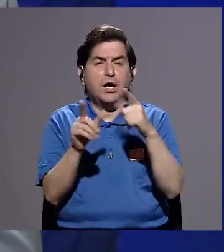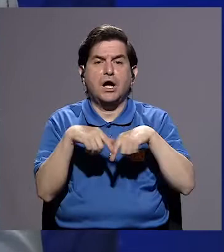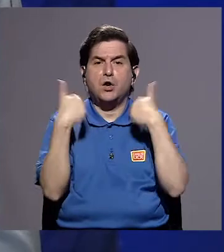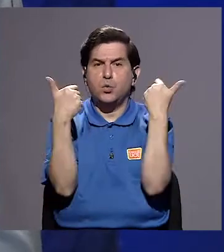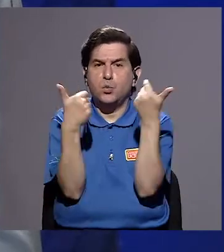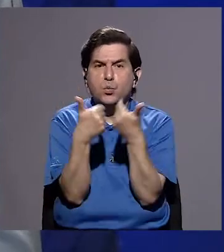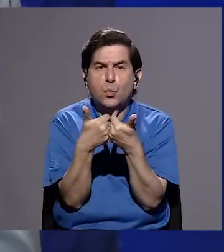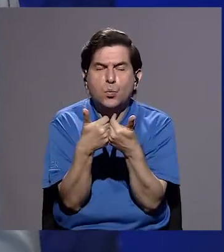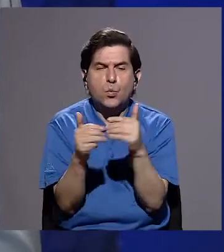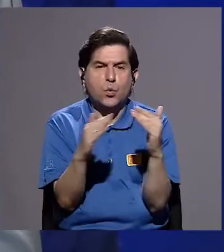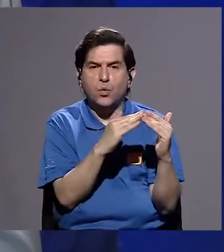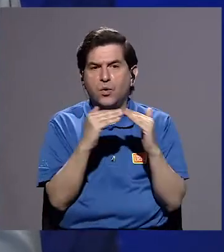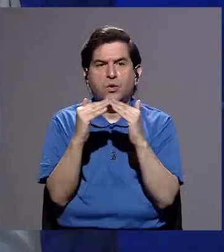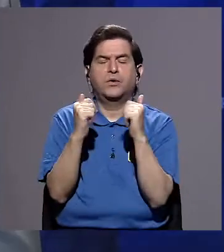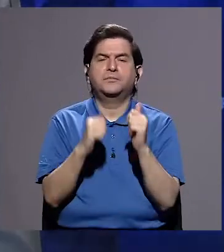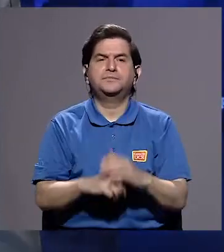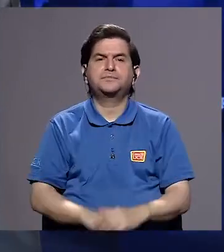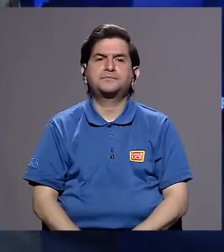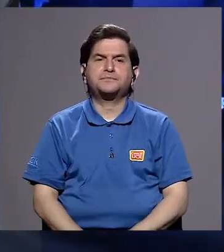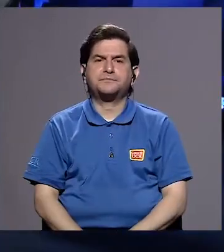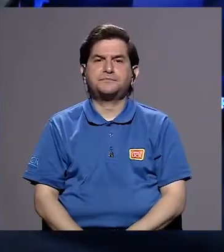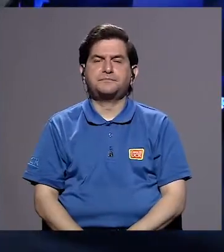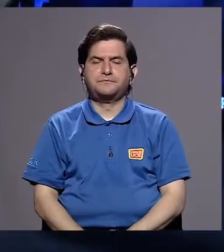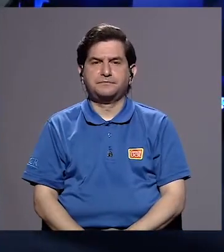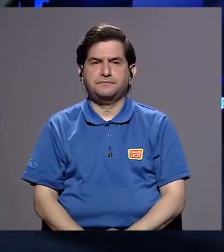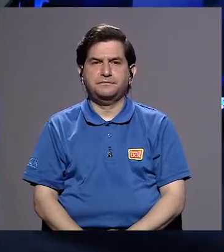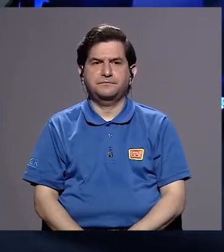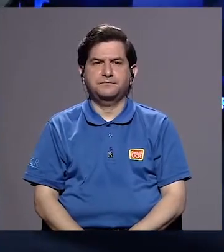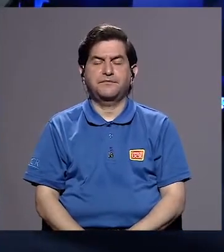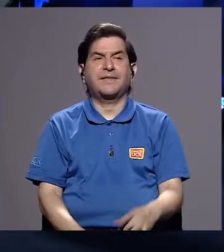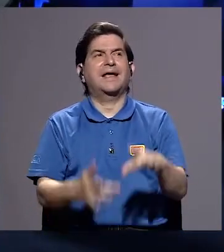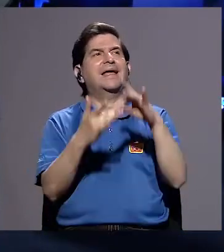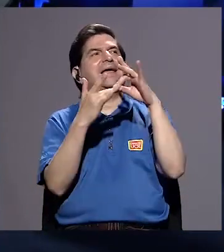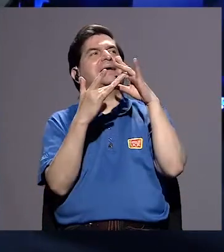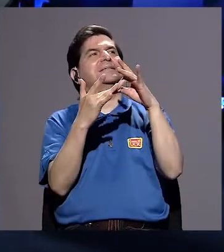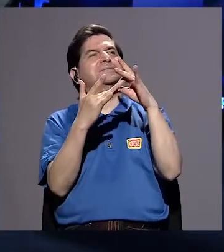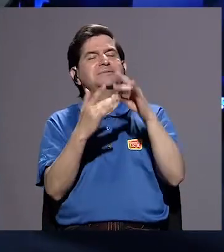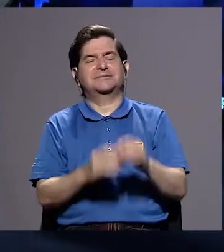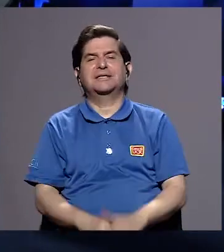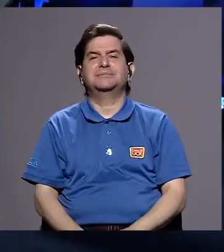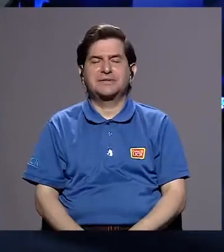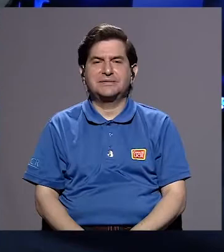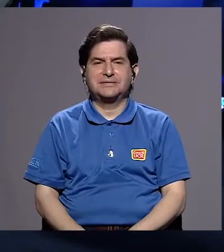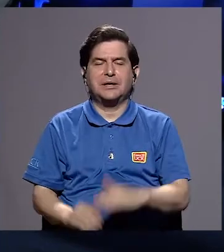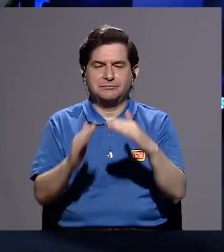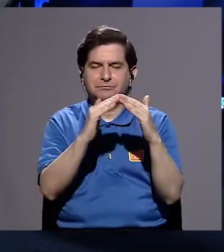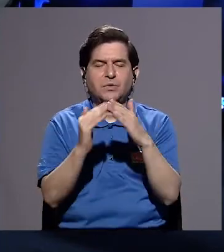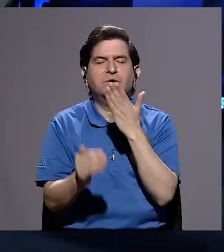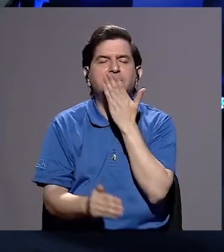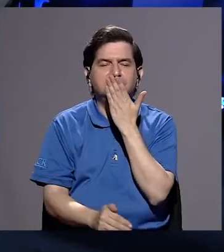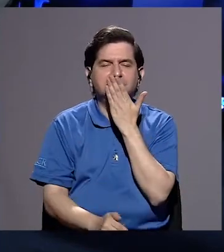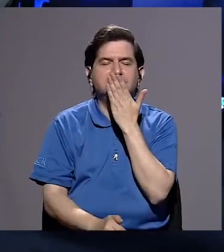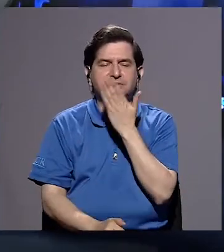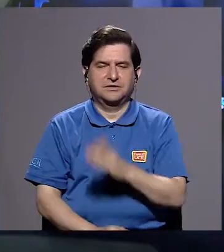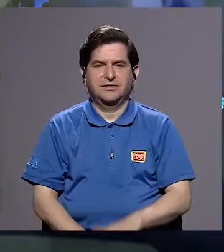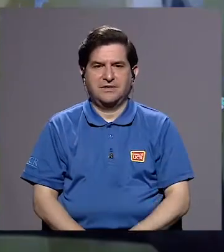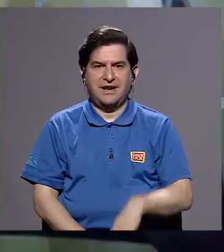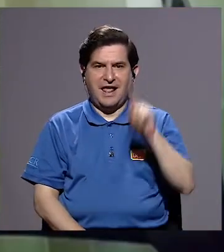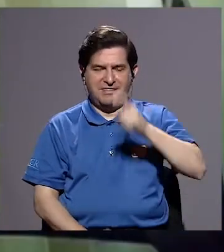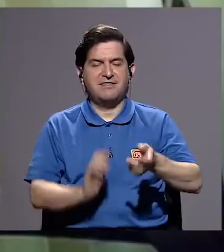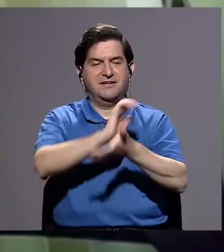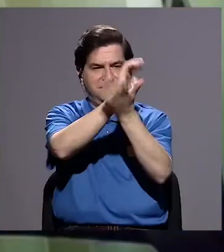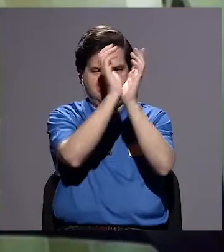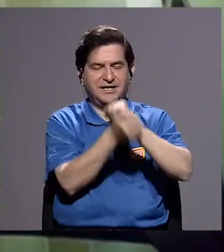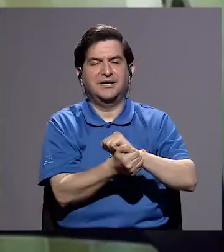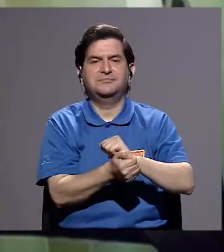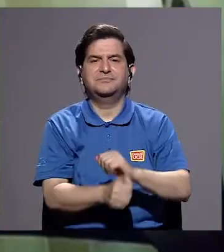grupo de población? Sí, bueno, especialmente para los indígenas, ¿verdad? Tiene que haber